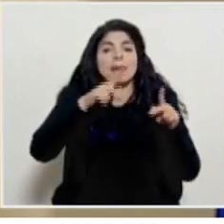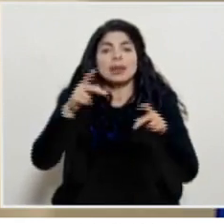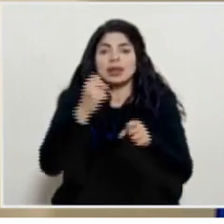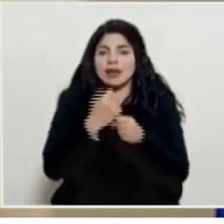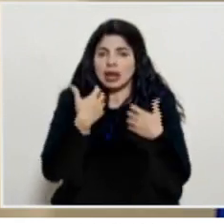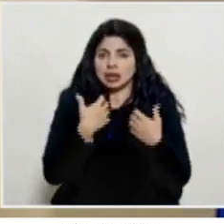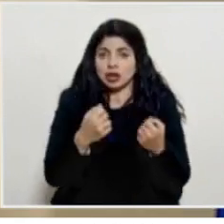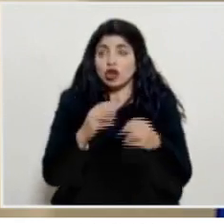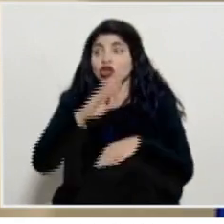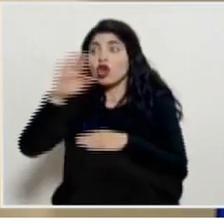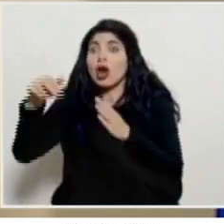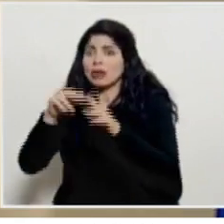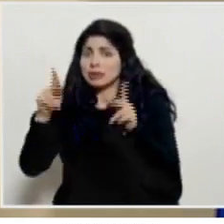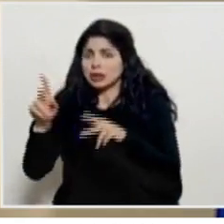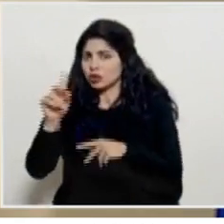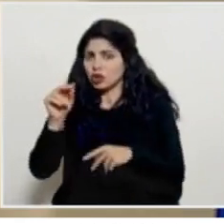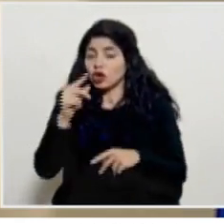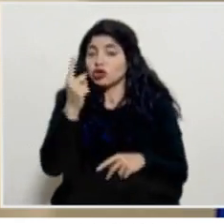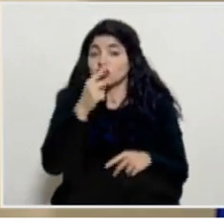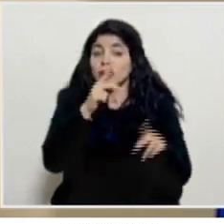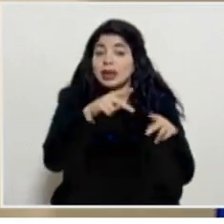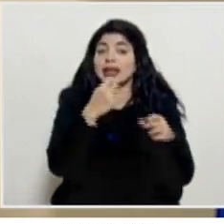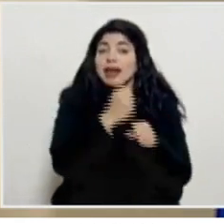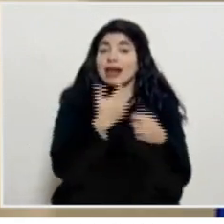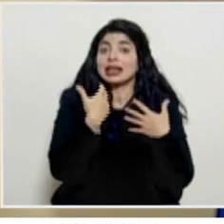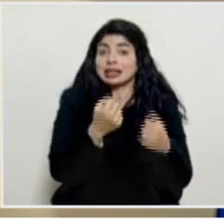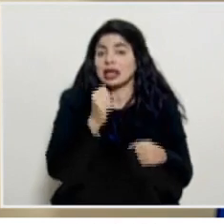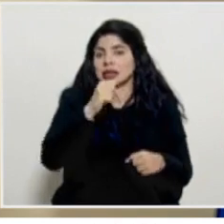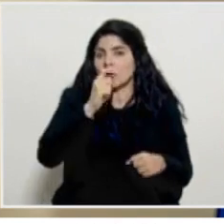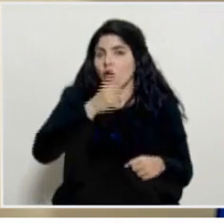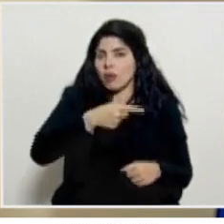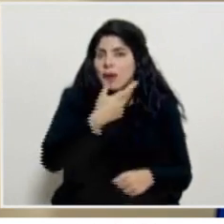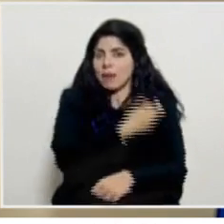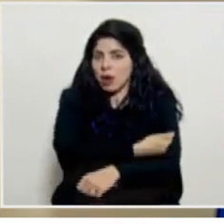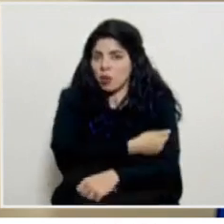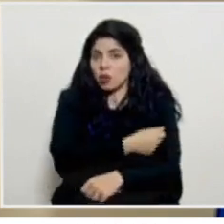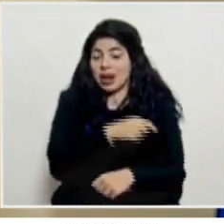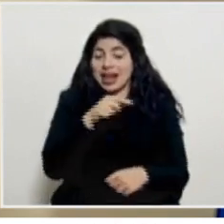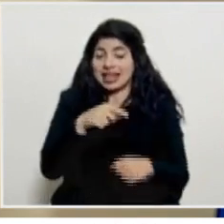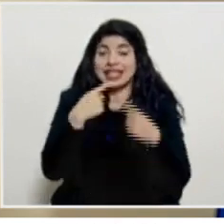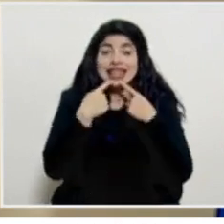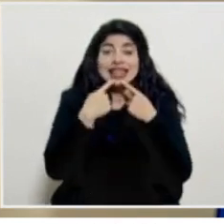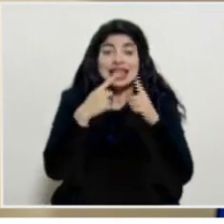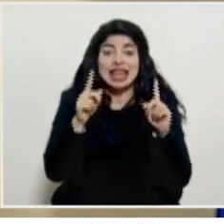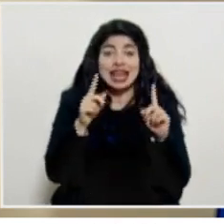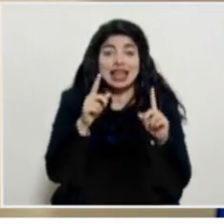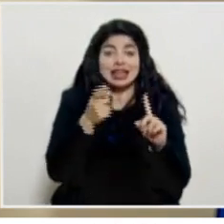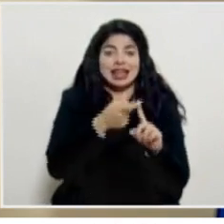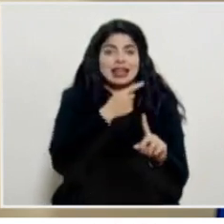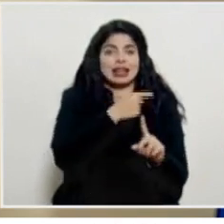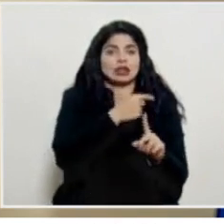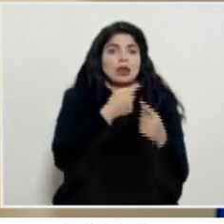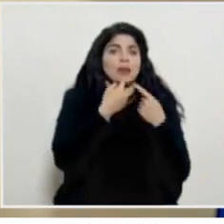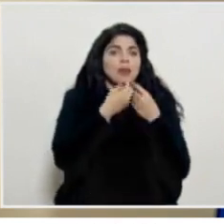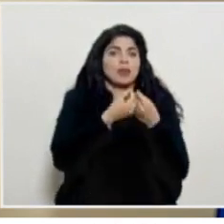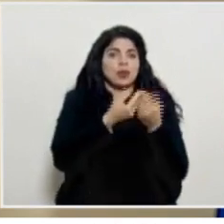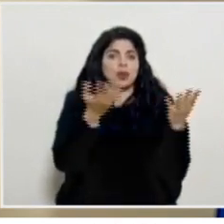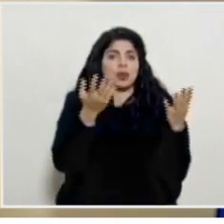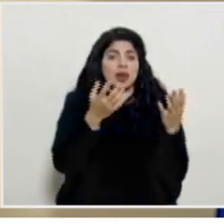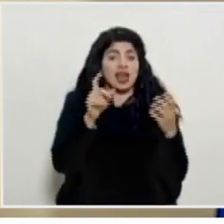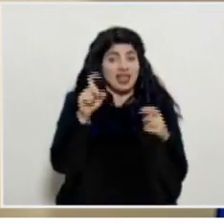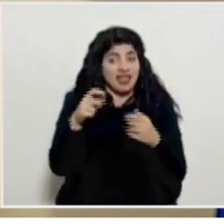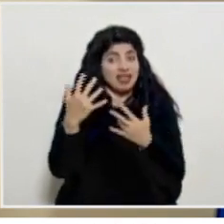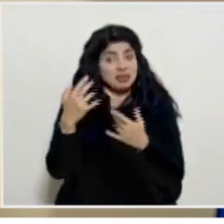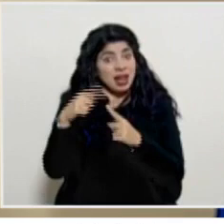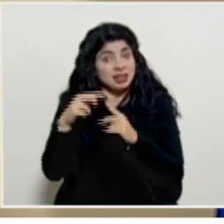salud no es para toda la población y como ya indicamos el decreto empieza a regir desde que se publica o no es que tiene que existir el